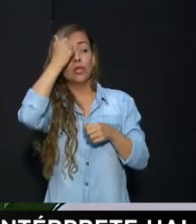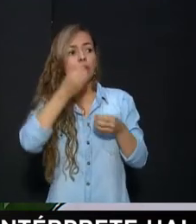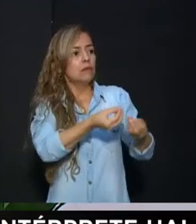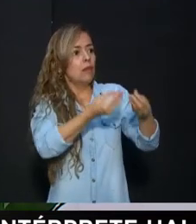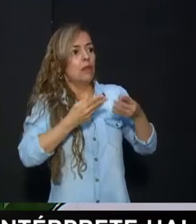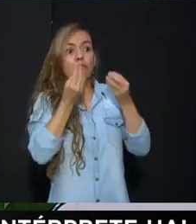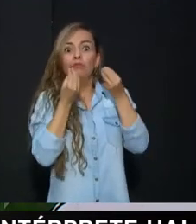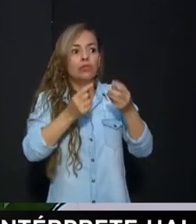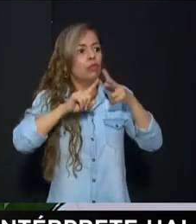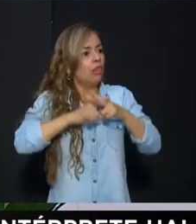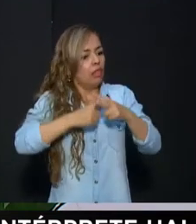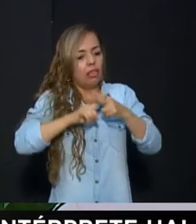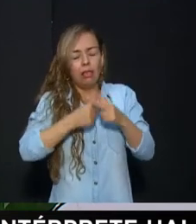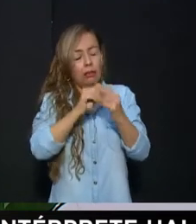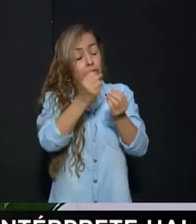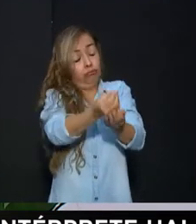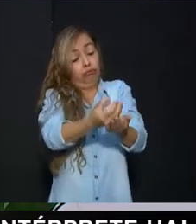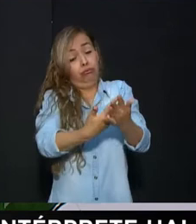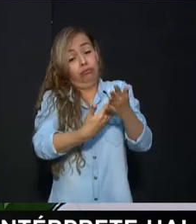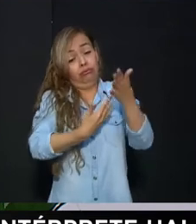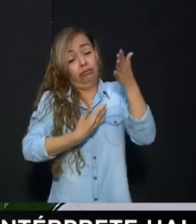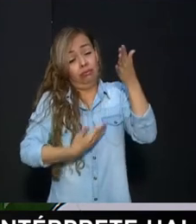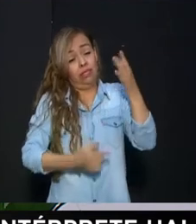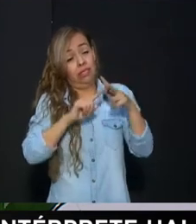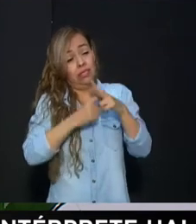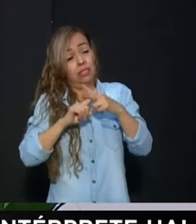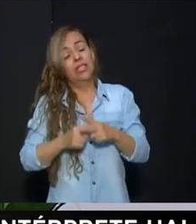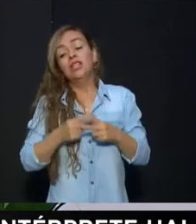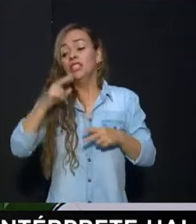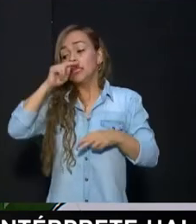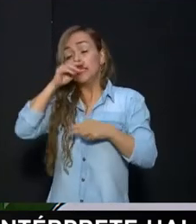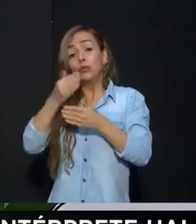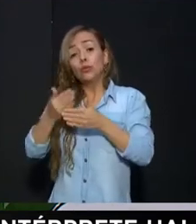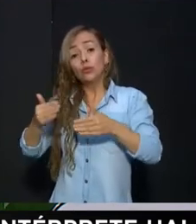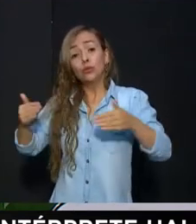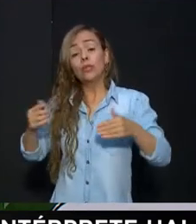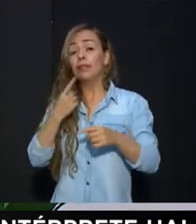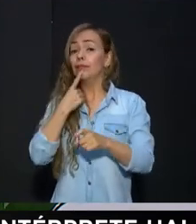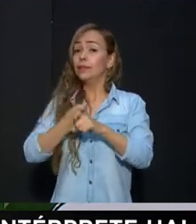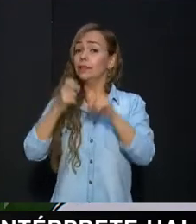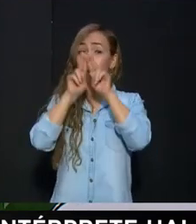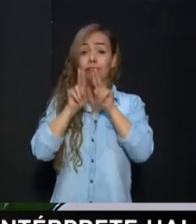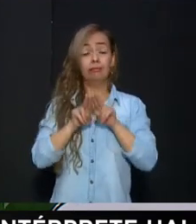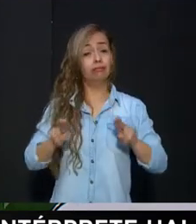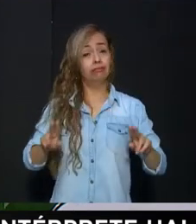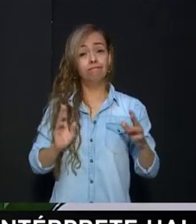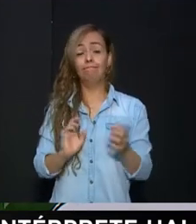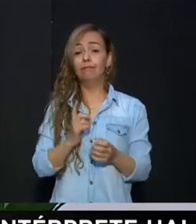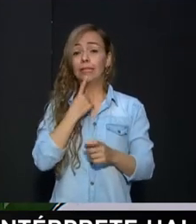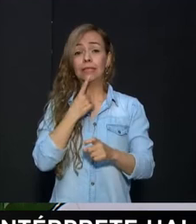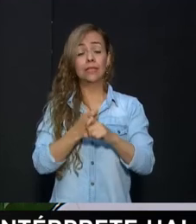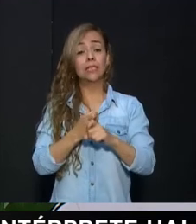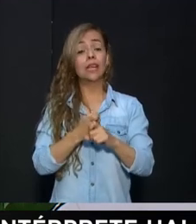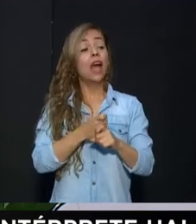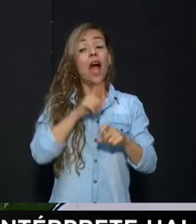demasiados talleres Niños con problemas para conectividad Tenemos casos de profesores Que ponen talleres Como si